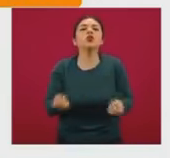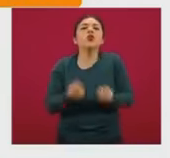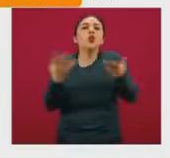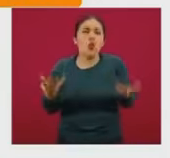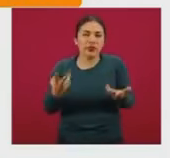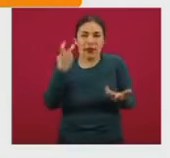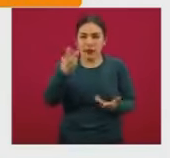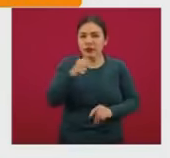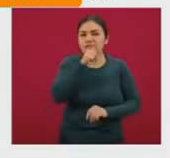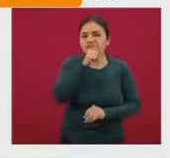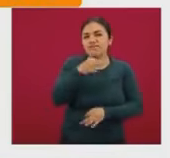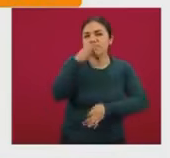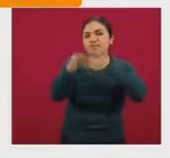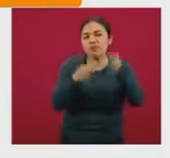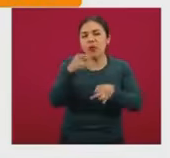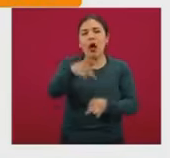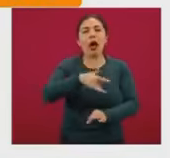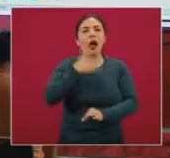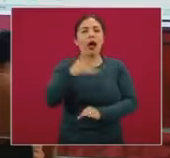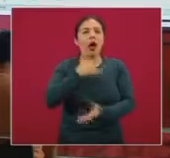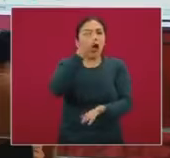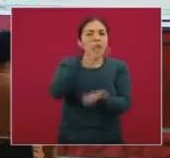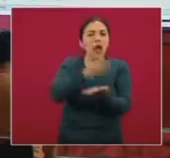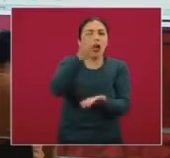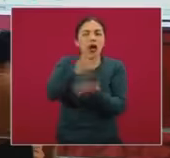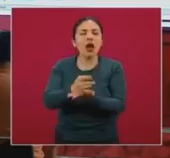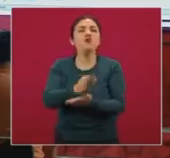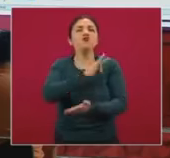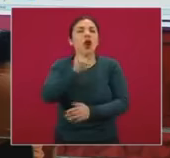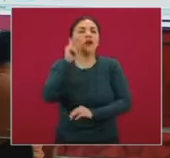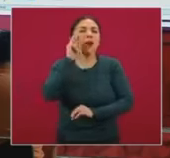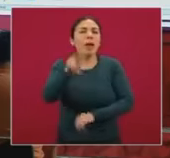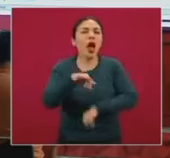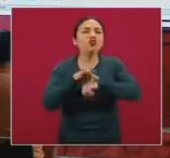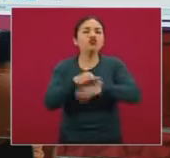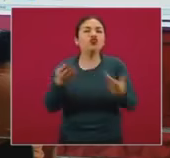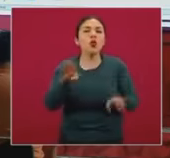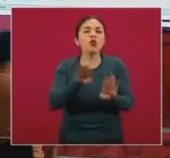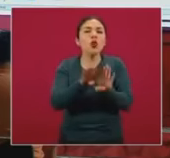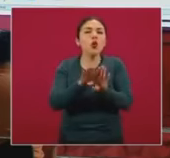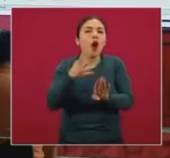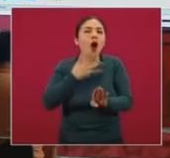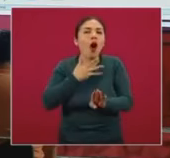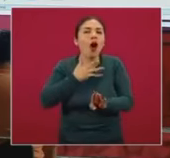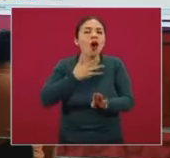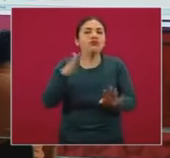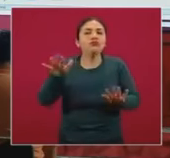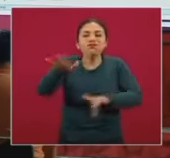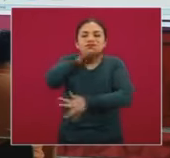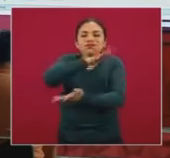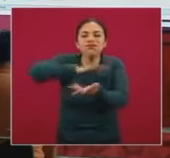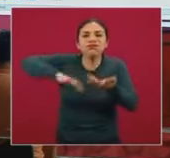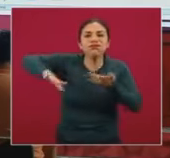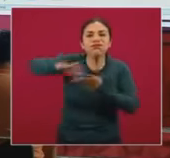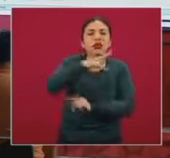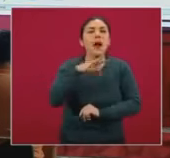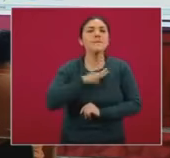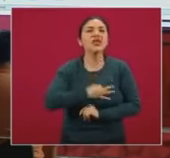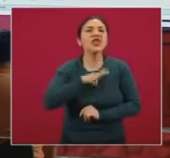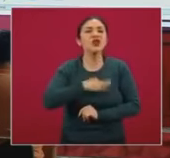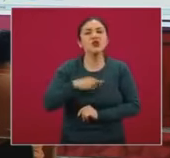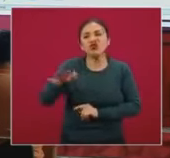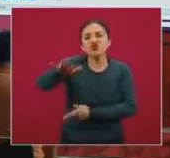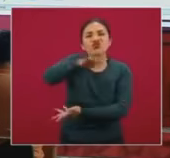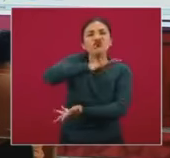Y es un indicador que nos ayuda precisamente a identificar cómo puede encontrarse la circulación viral de manera